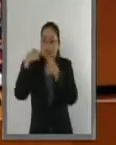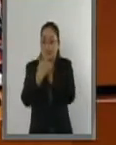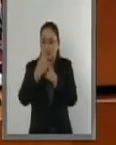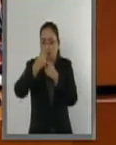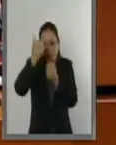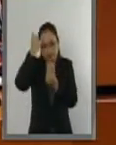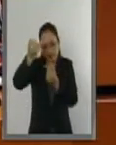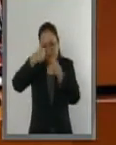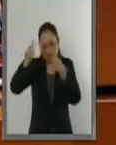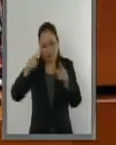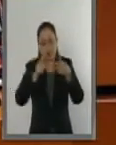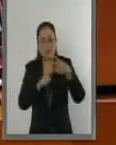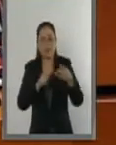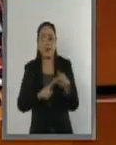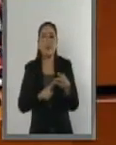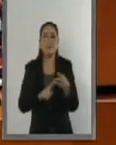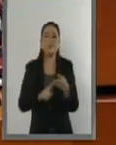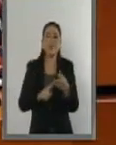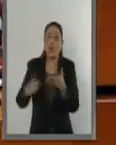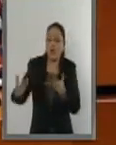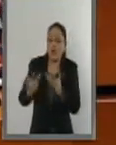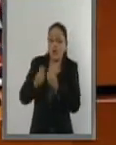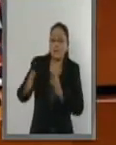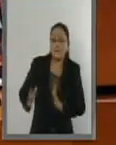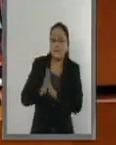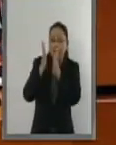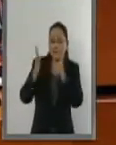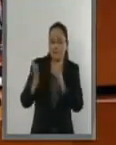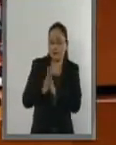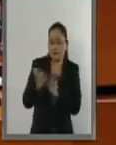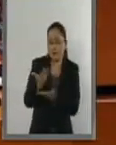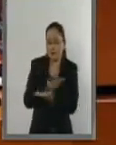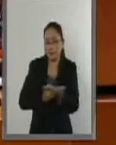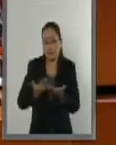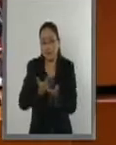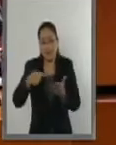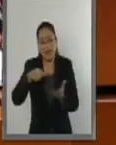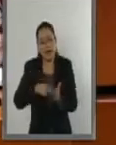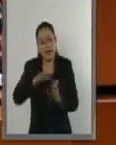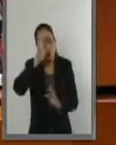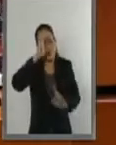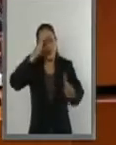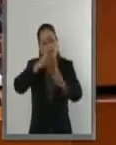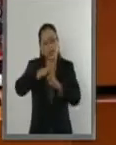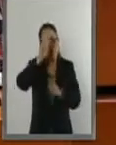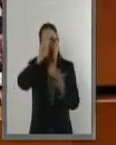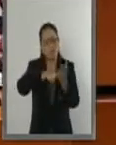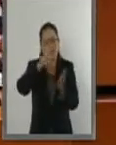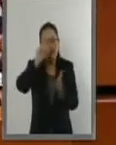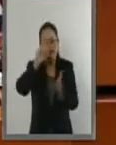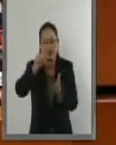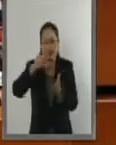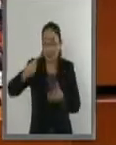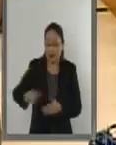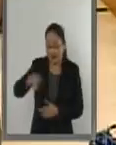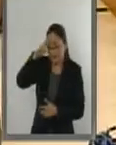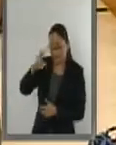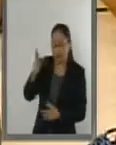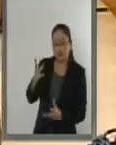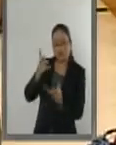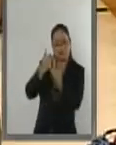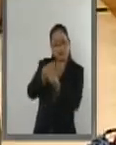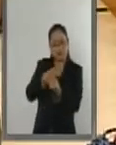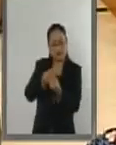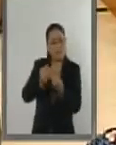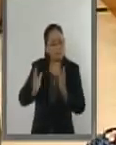la participación activa en esta implementación de la Agenda 2030 por parte de México. Por lo